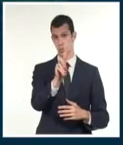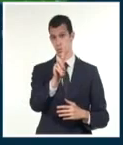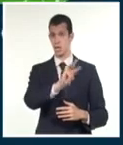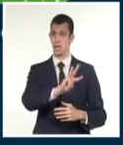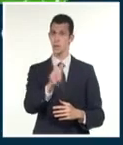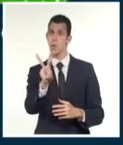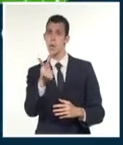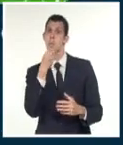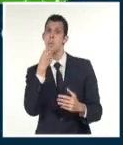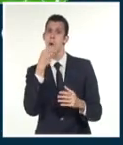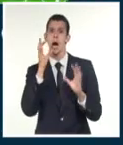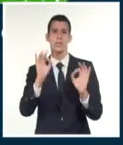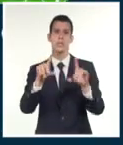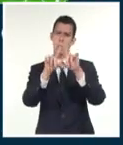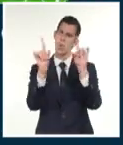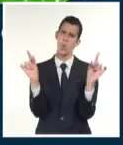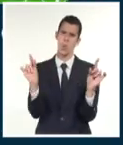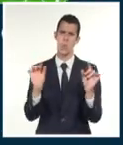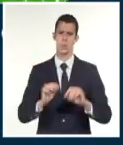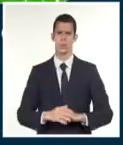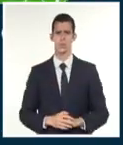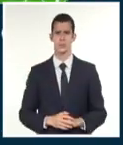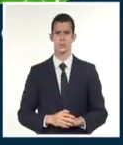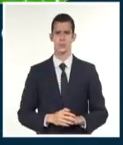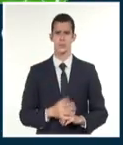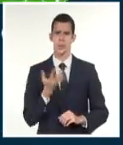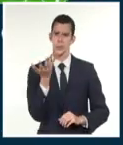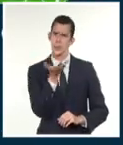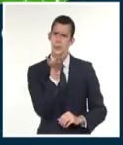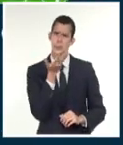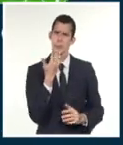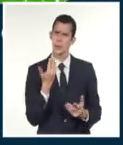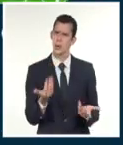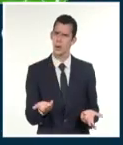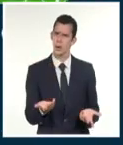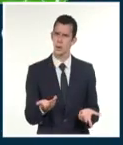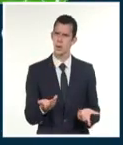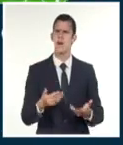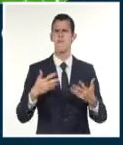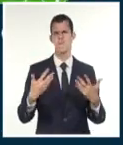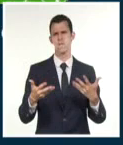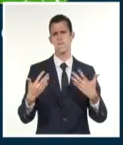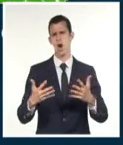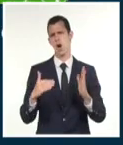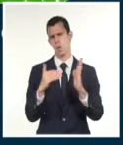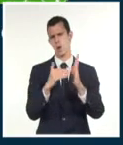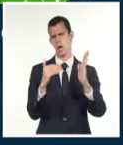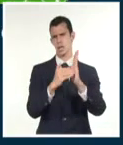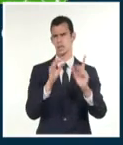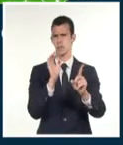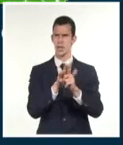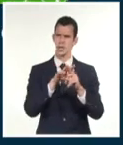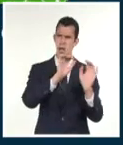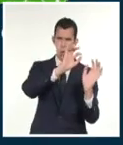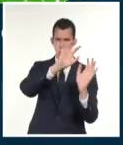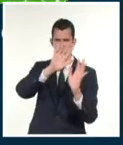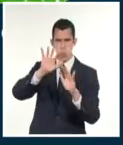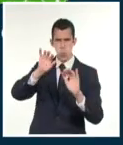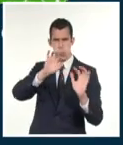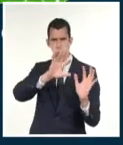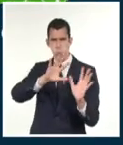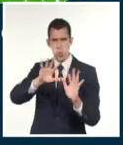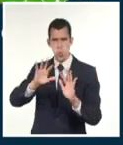territorio nacional. Y con respecto a los vientos, pues serán variables y débiles en la tarde del este hasta 25 kilómetros por hora